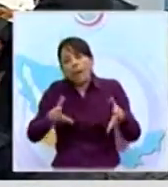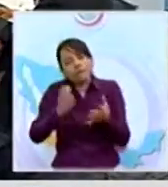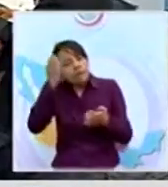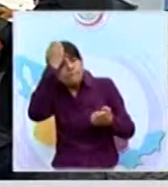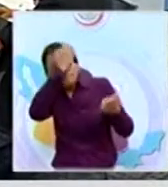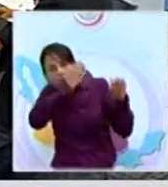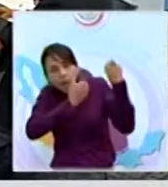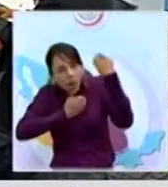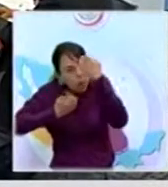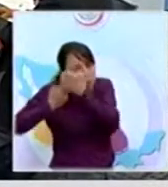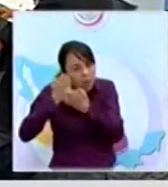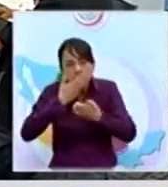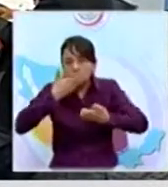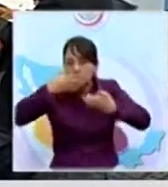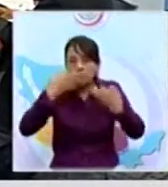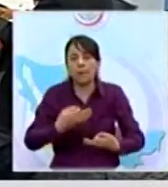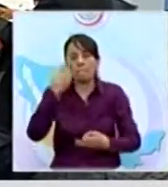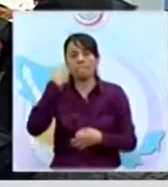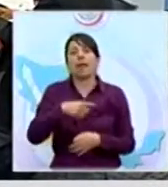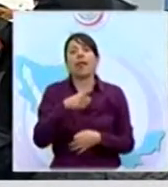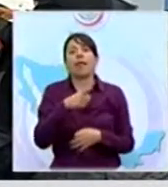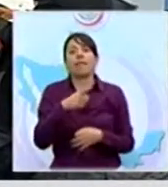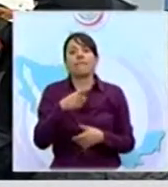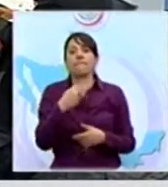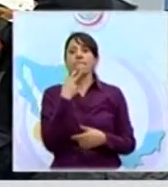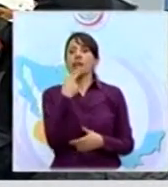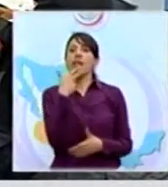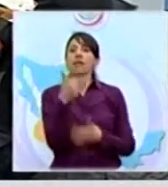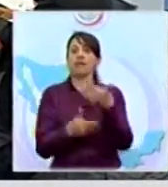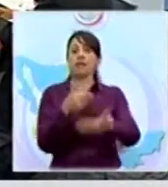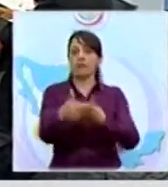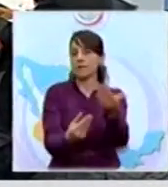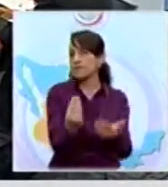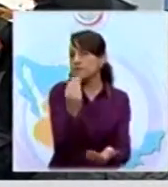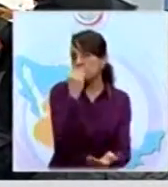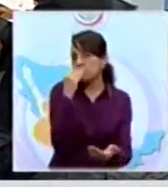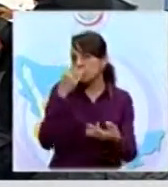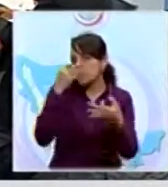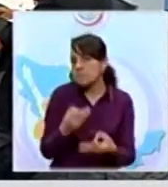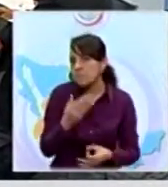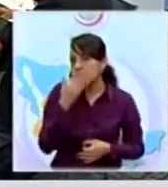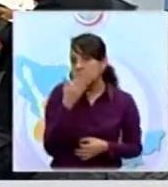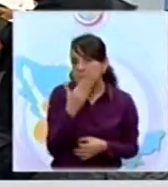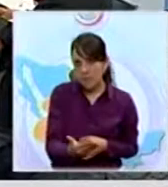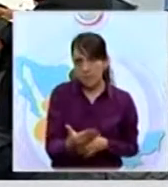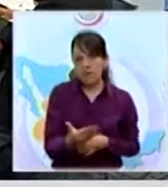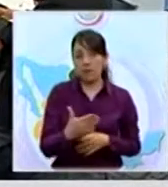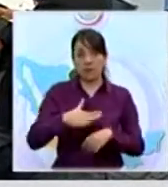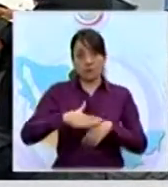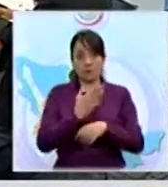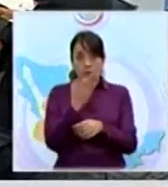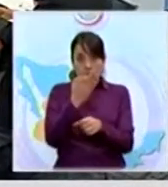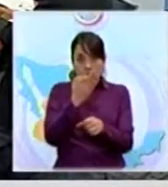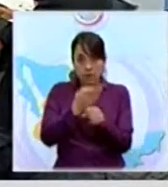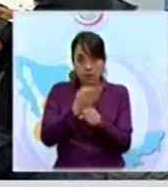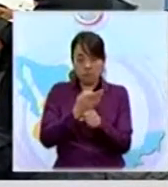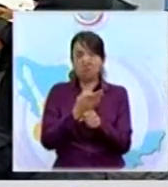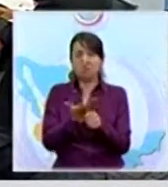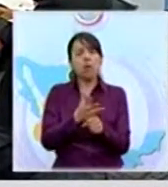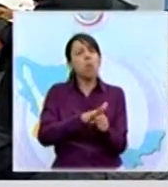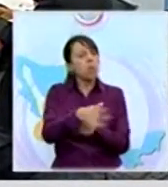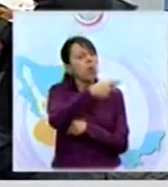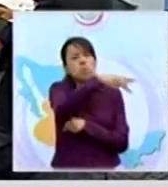en esta materia tan importante que ahorita estamos tocando, ¿cuál sería su